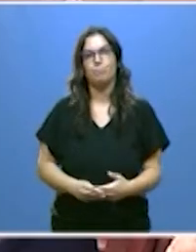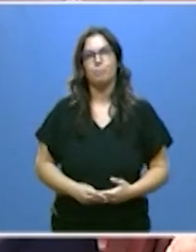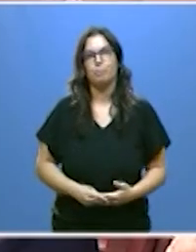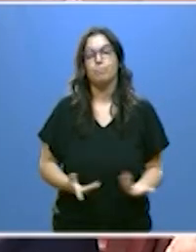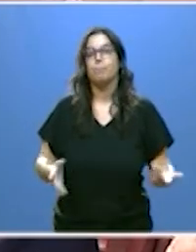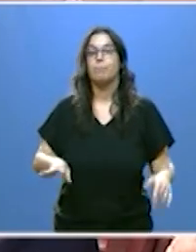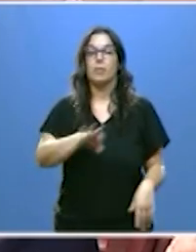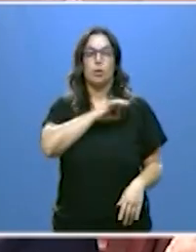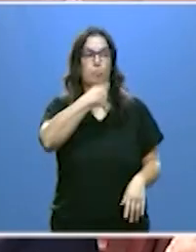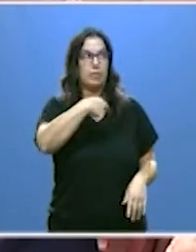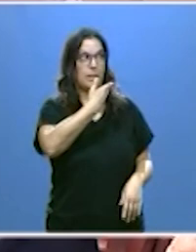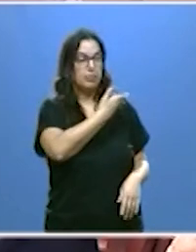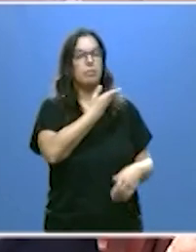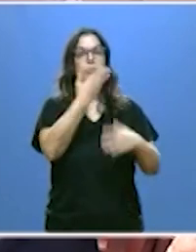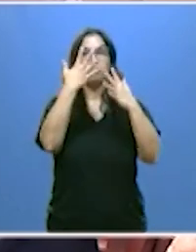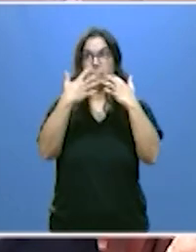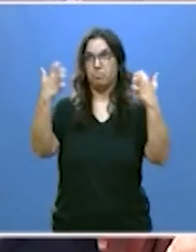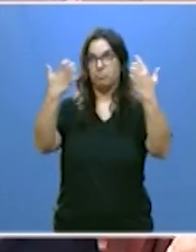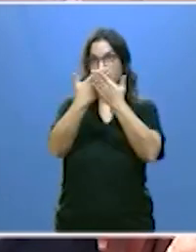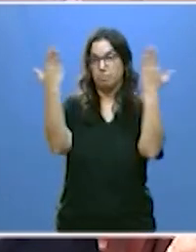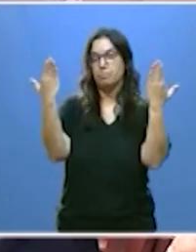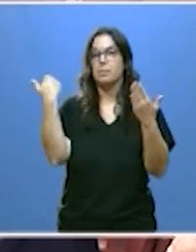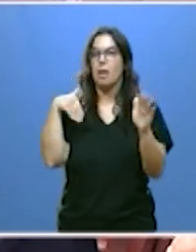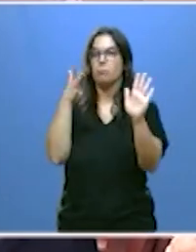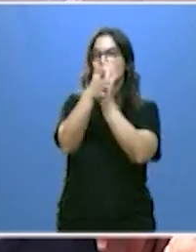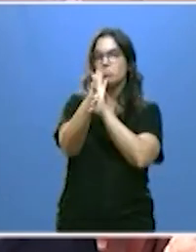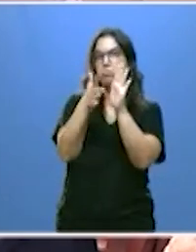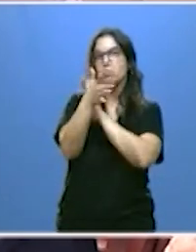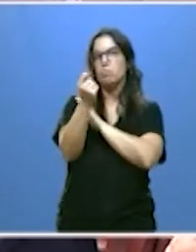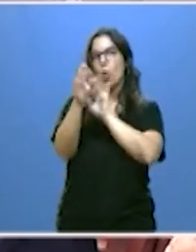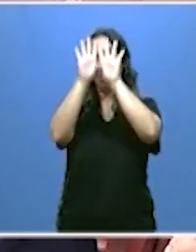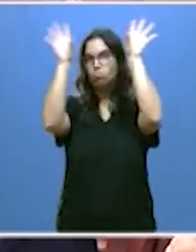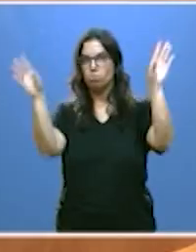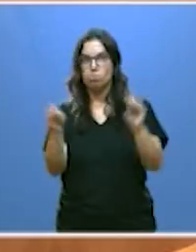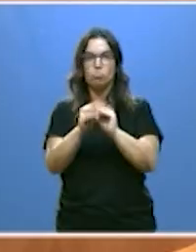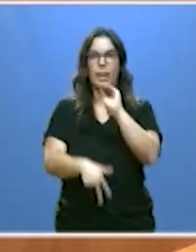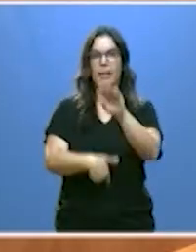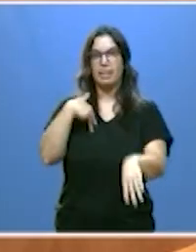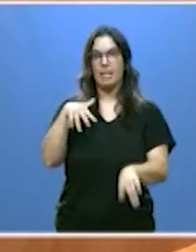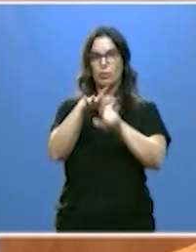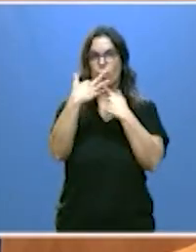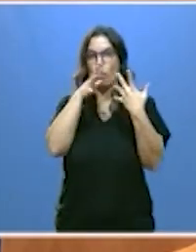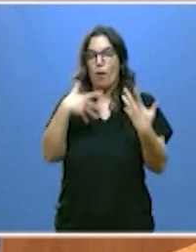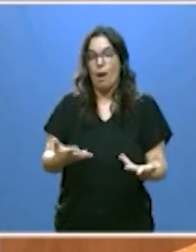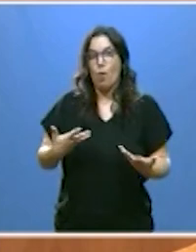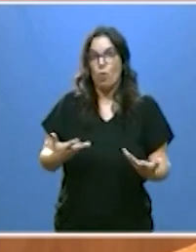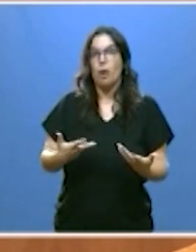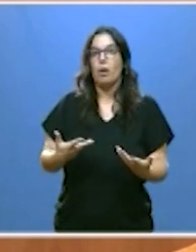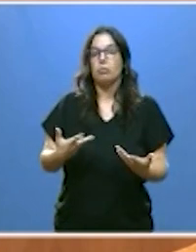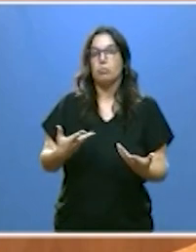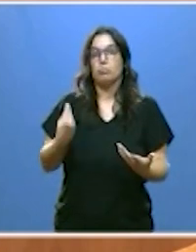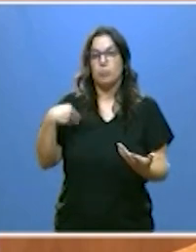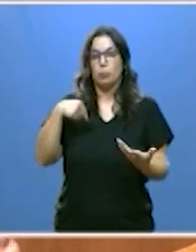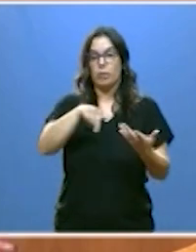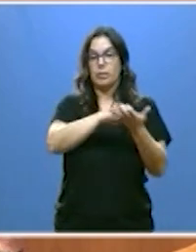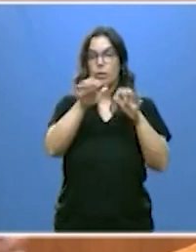presidente, señorías, tras haberle expuesto un cuadro general de la situación de hoy que es la que presenta en Castilla